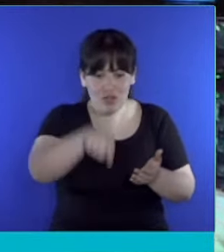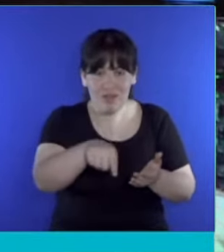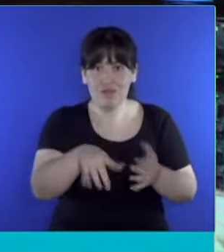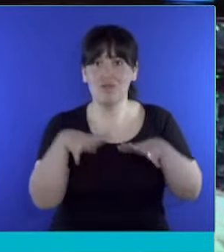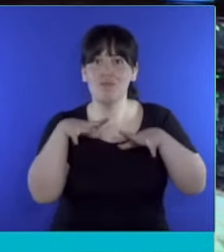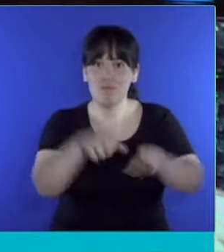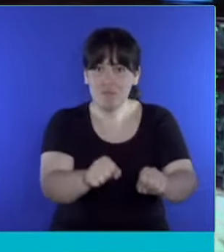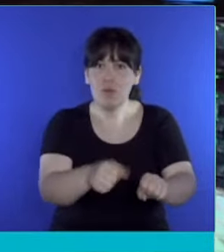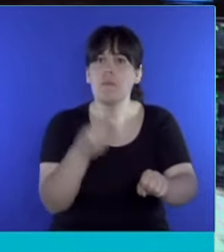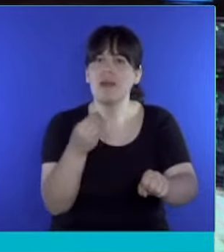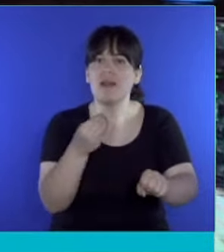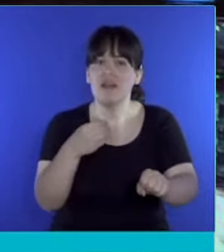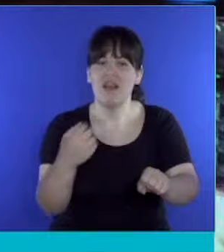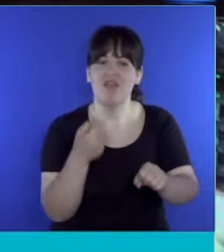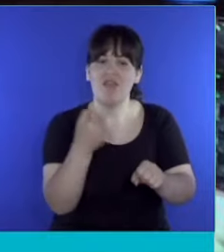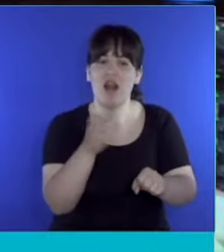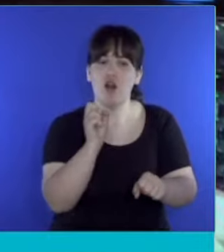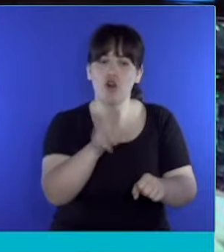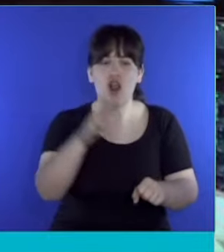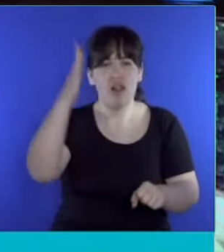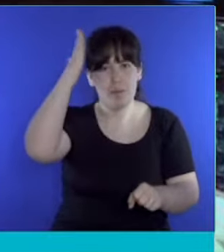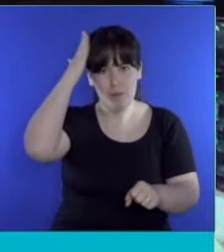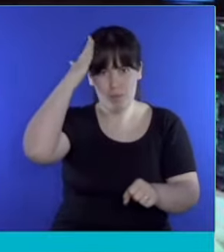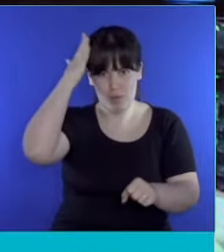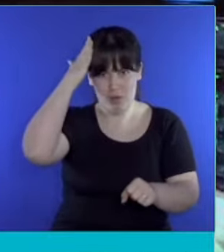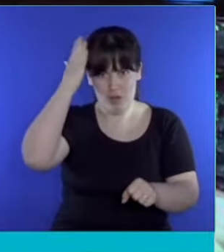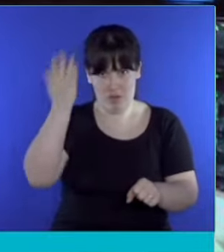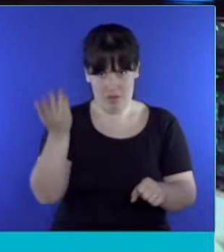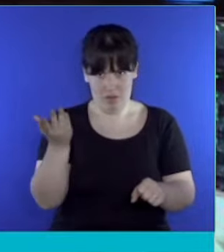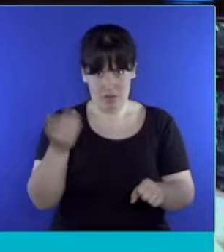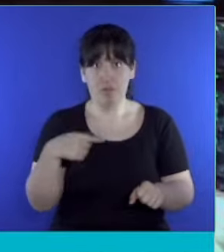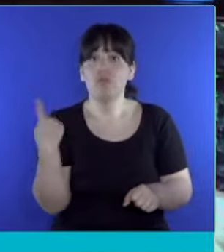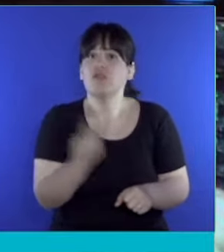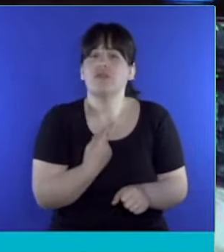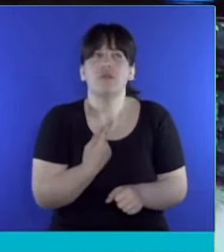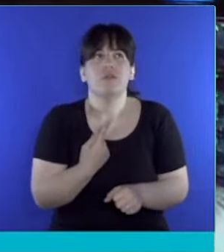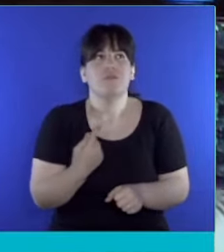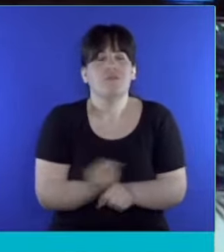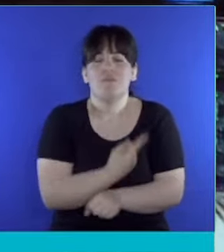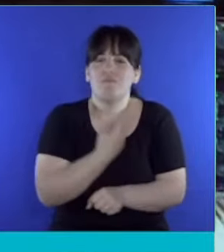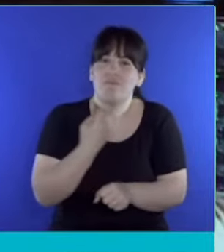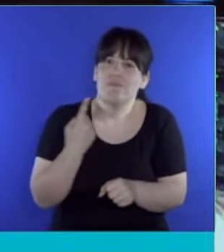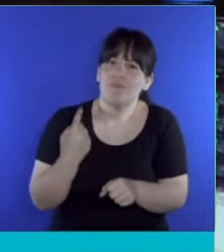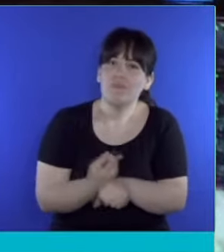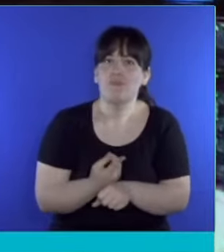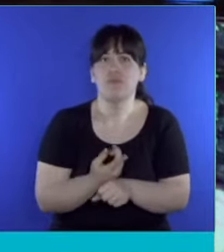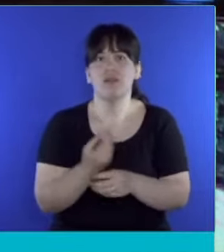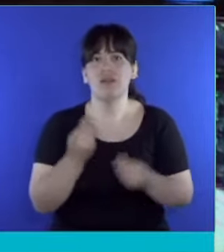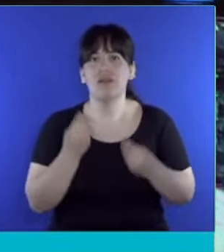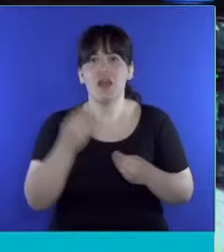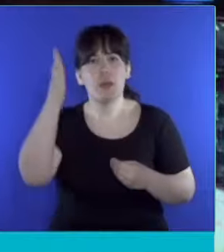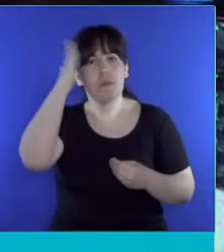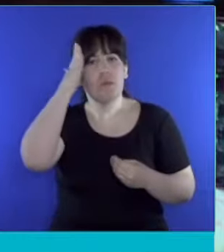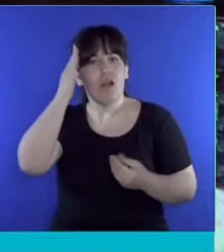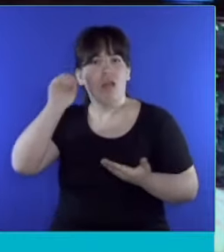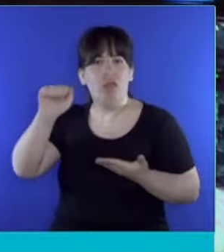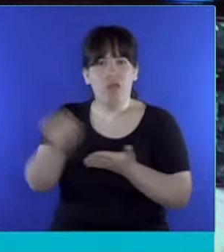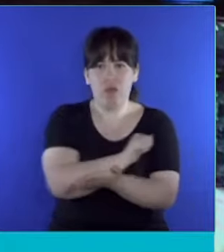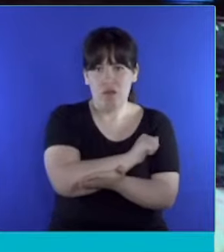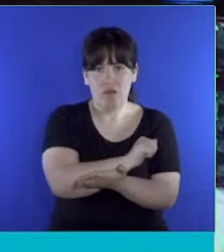para la memoria. Porque lo que no podemos permitir, señor Presidente, es que se borre la memoria.